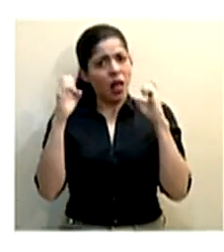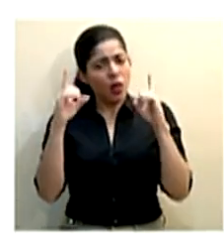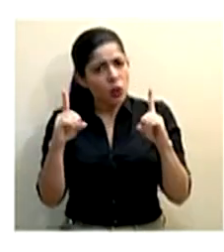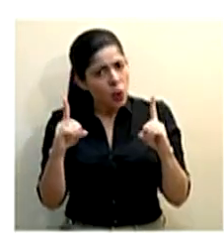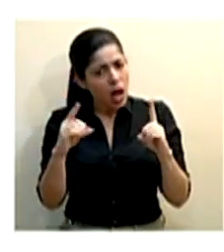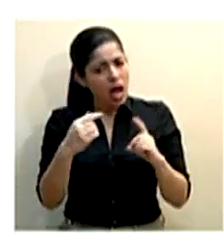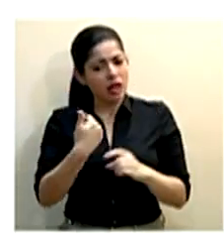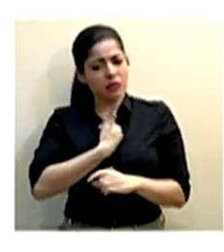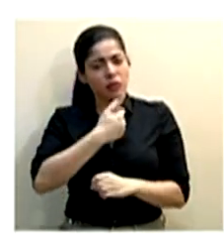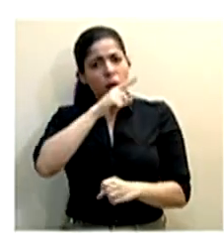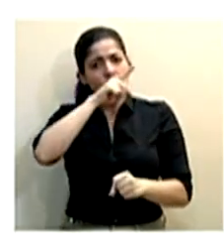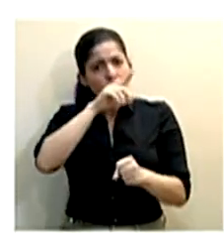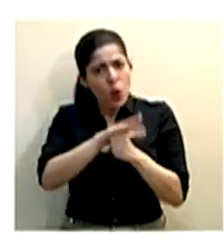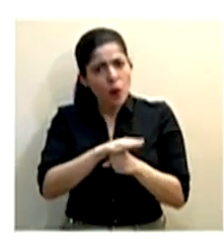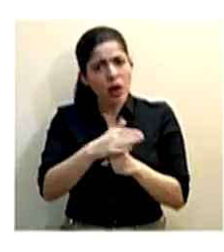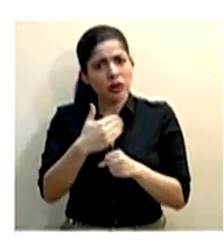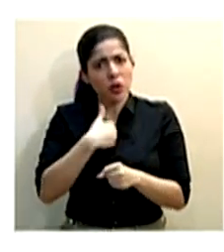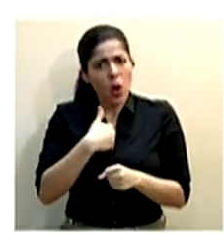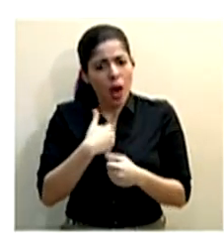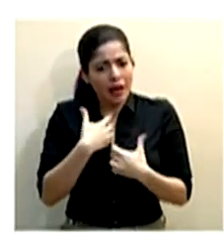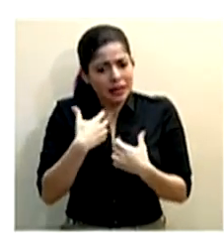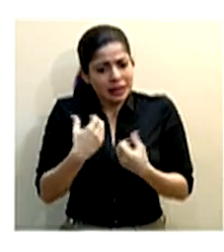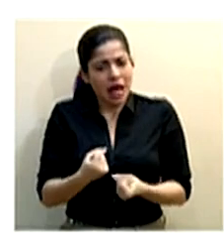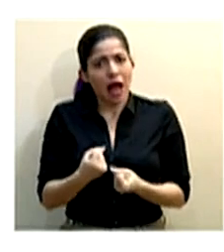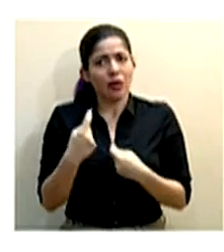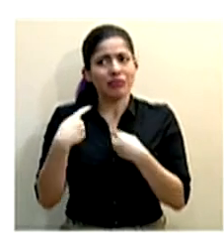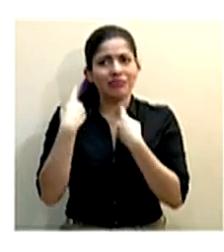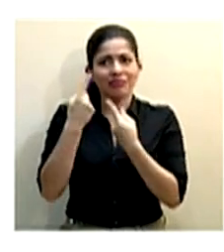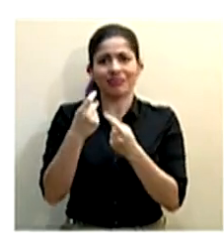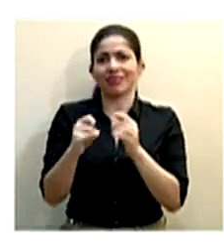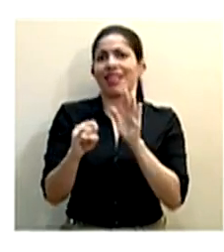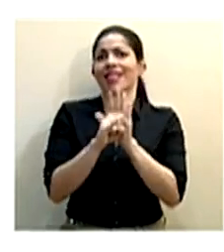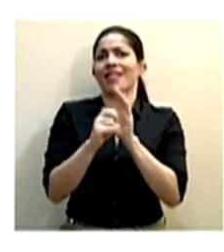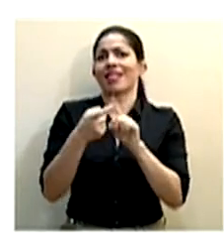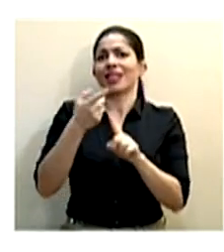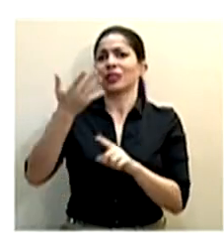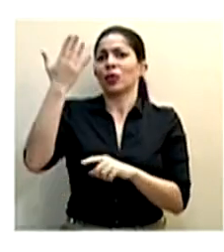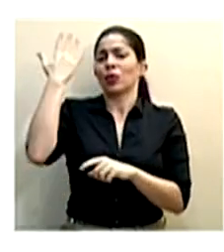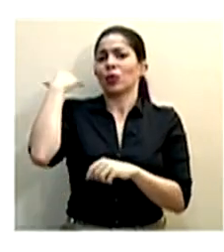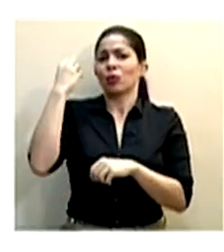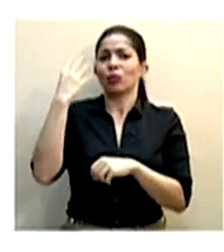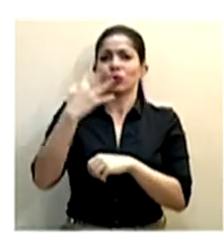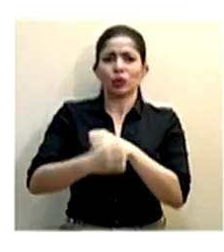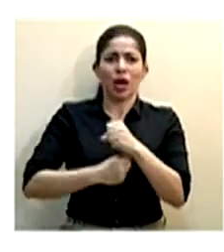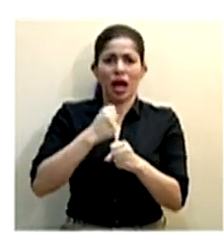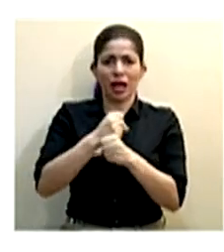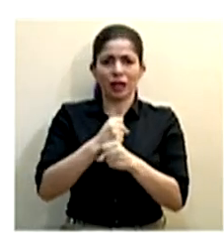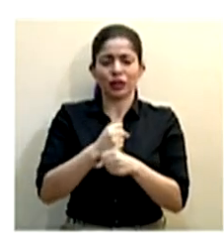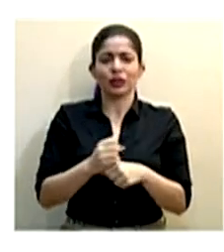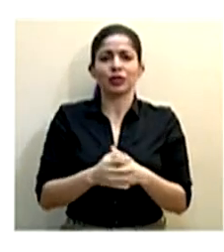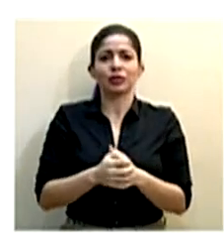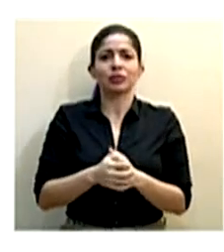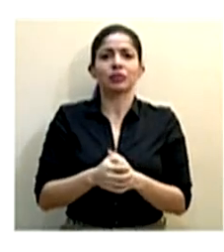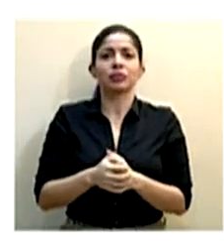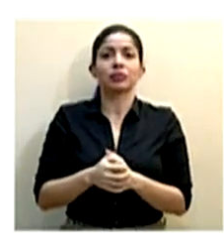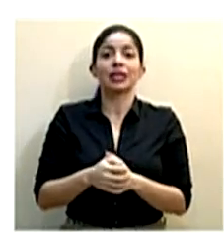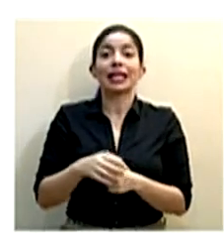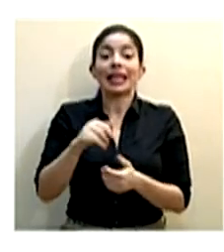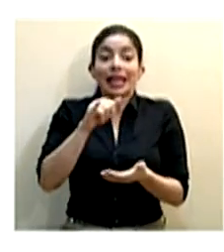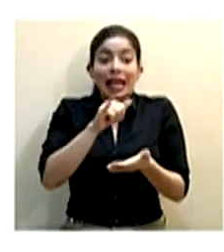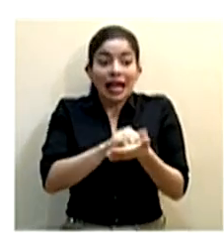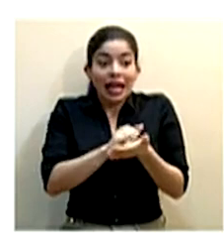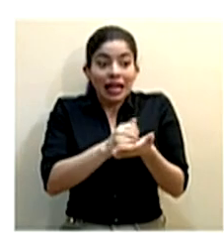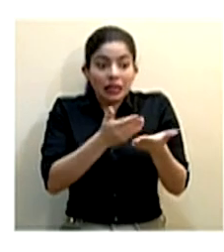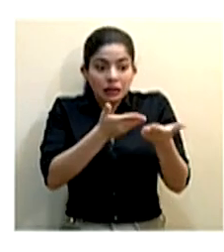nuestro compromiso que tenemos con nuestra salud que nos ha caracterizado desde hace muchos, muchas décadas y que esto nos ha